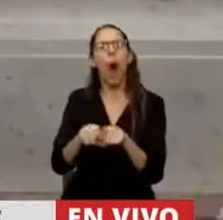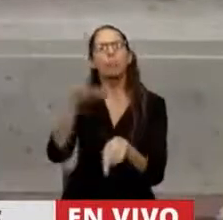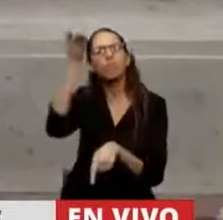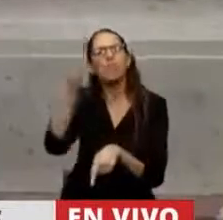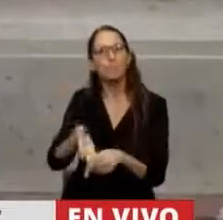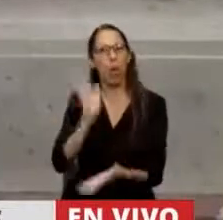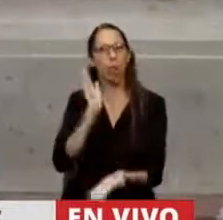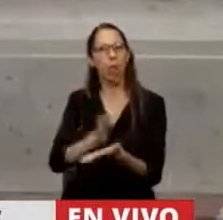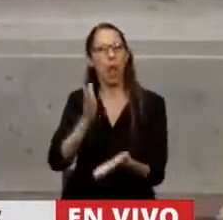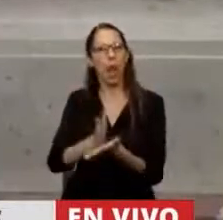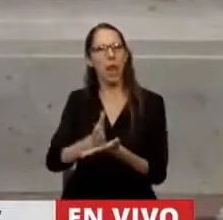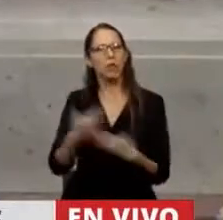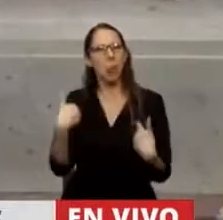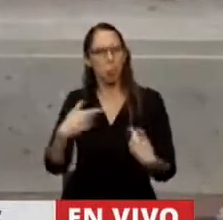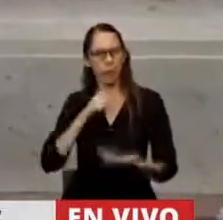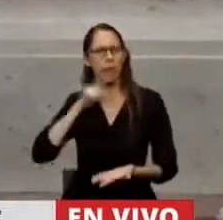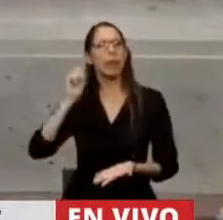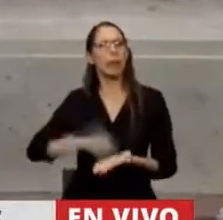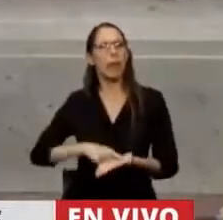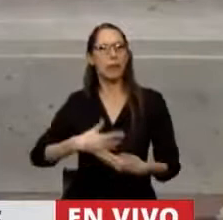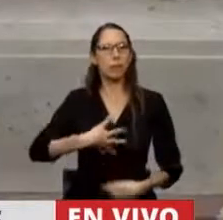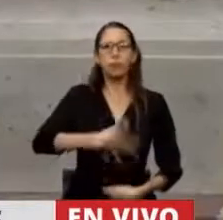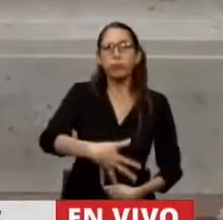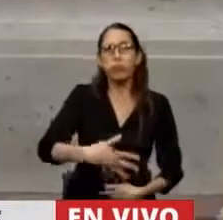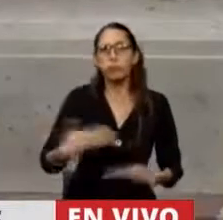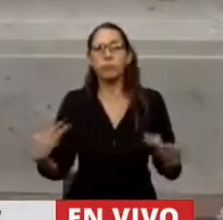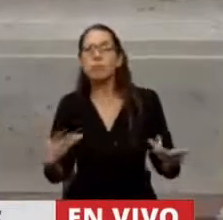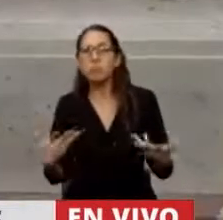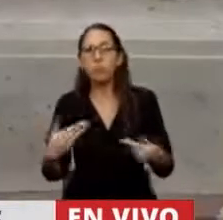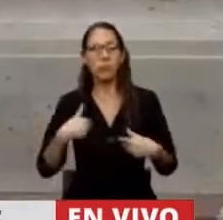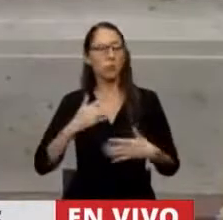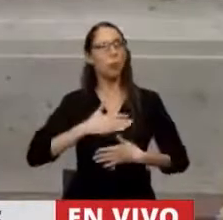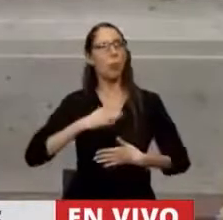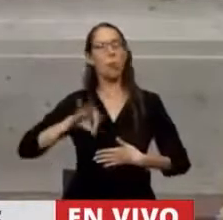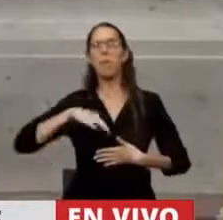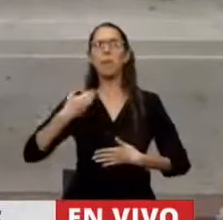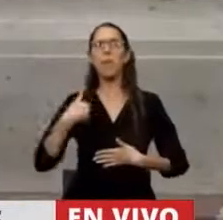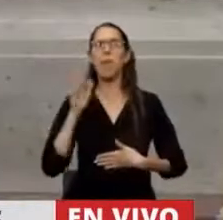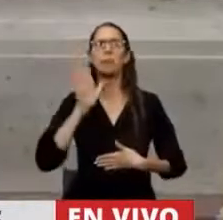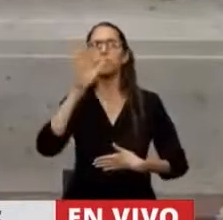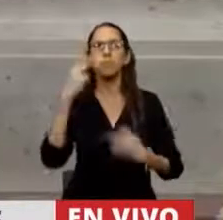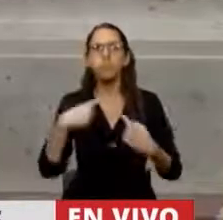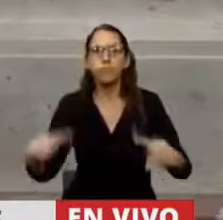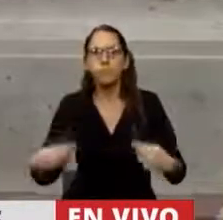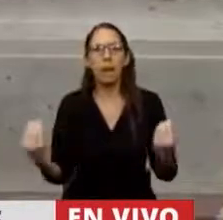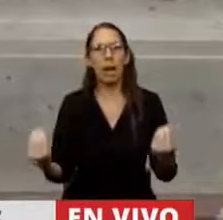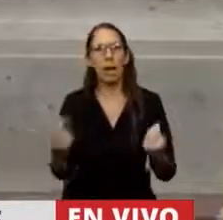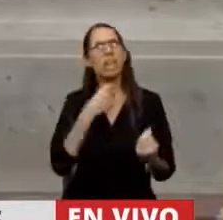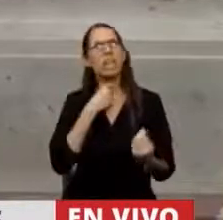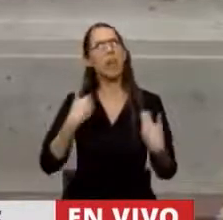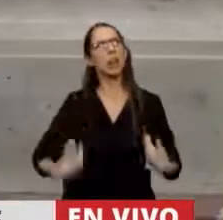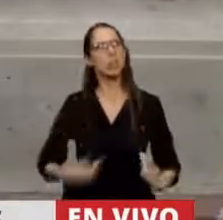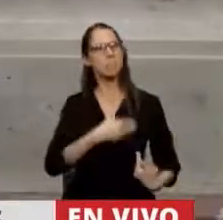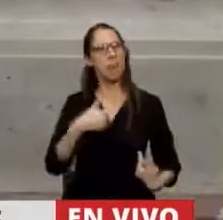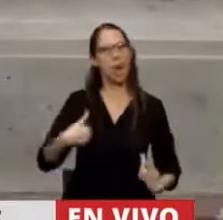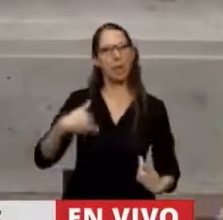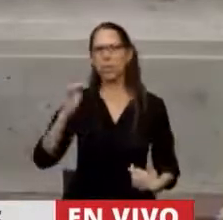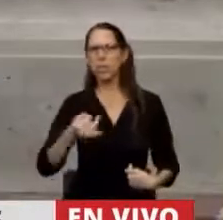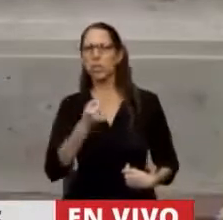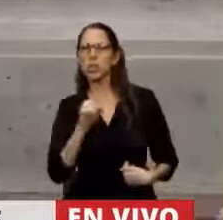pleno derecho para decidir sobre sus embarazos, sus proyectos de vida, si quieren maternar o no,